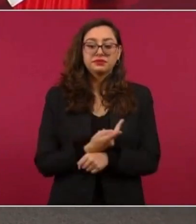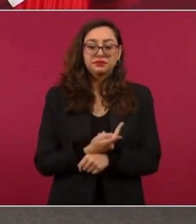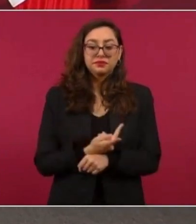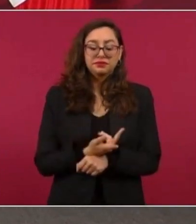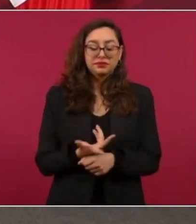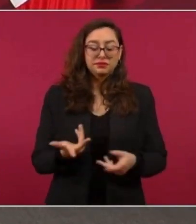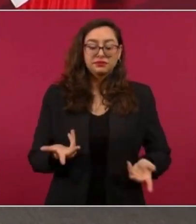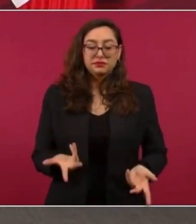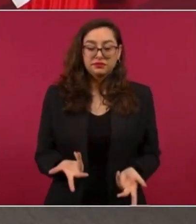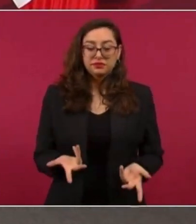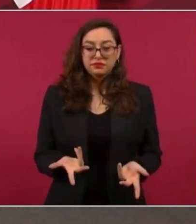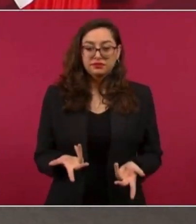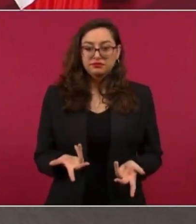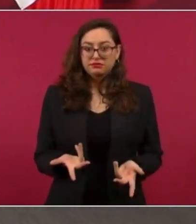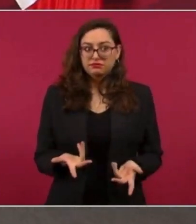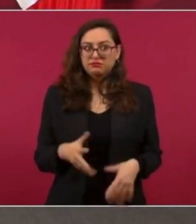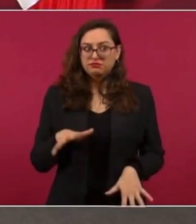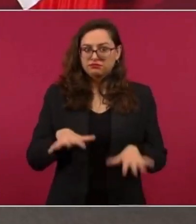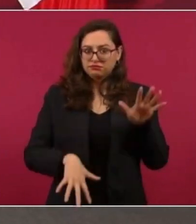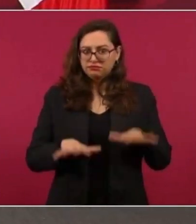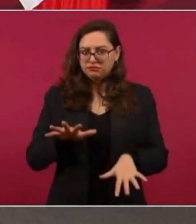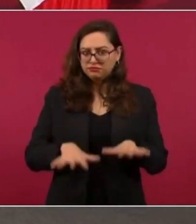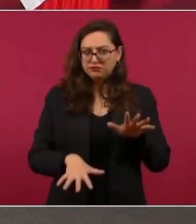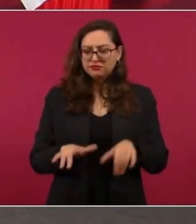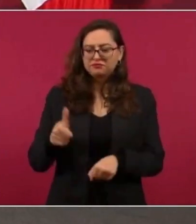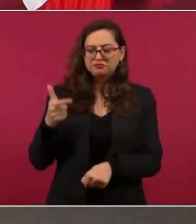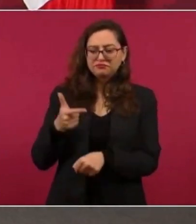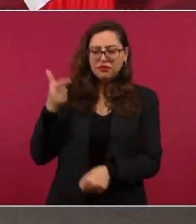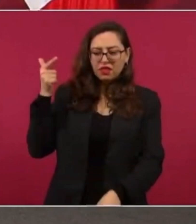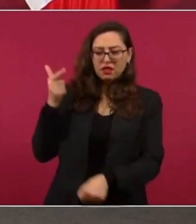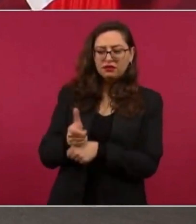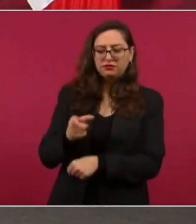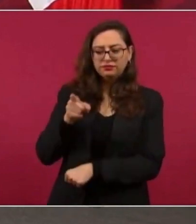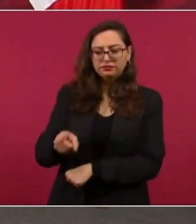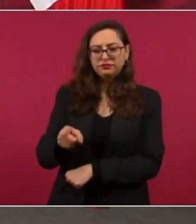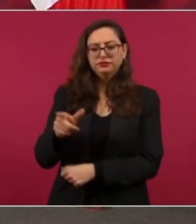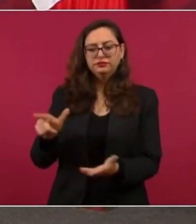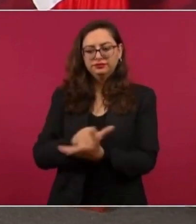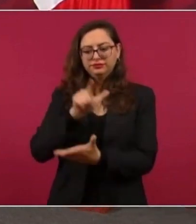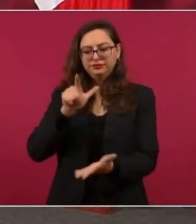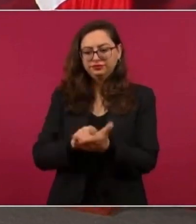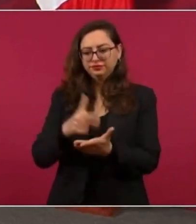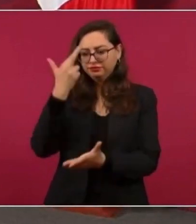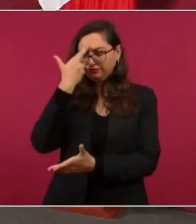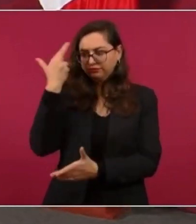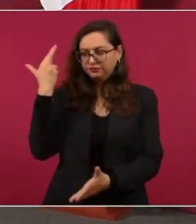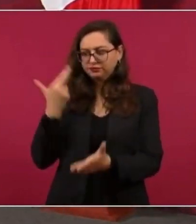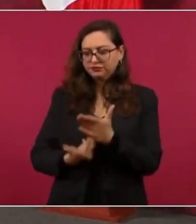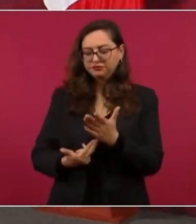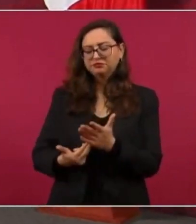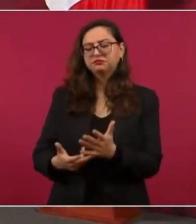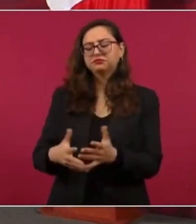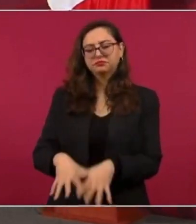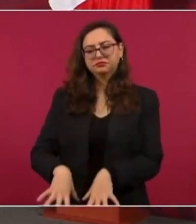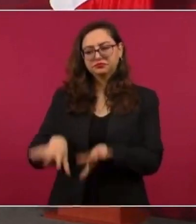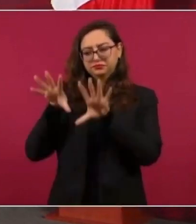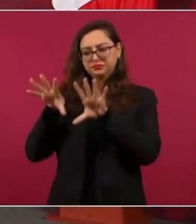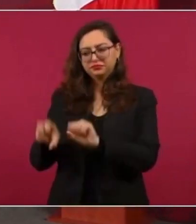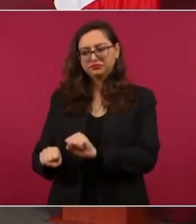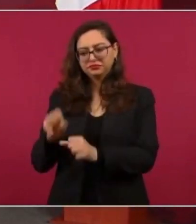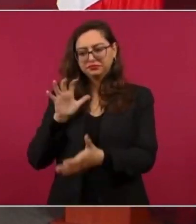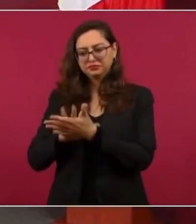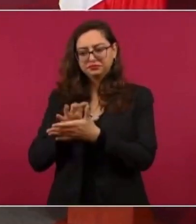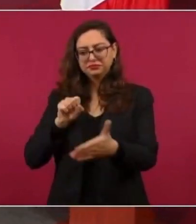también con condenas de muchos años y allá